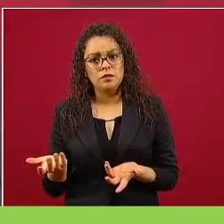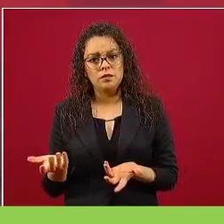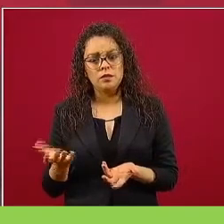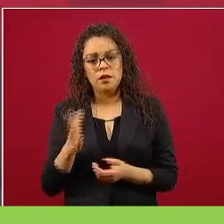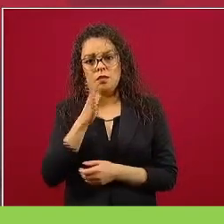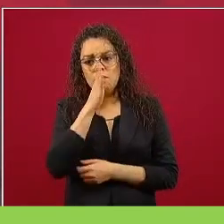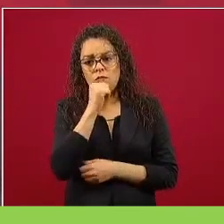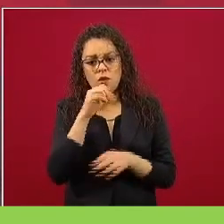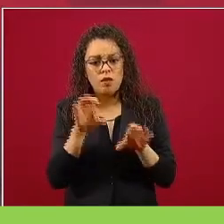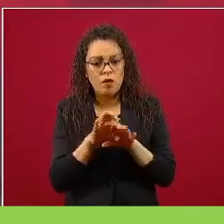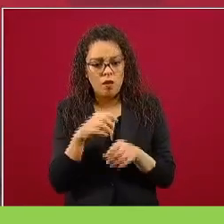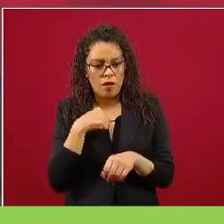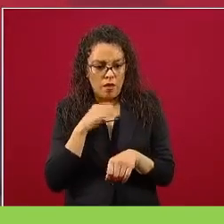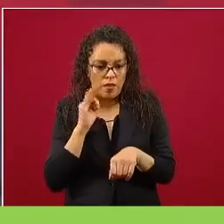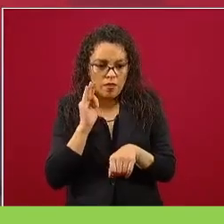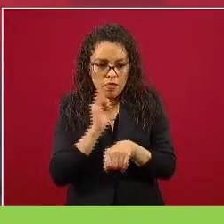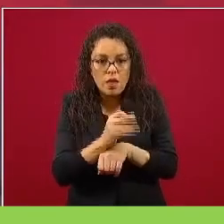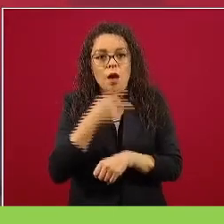defenderse.